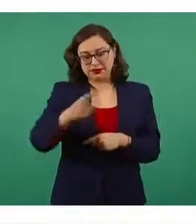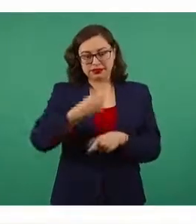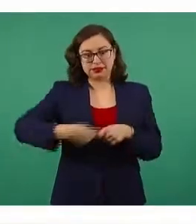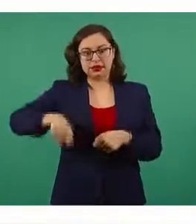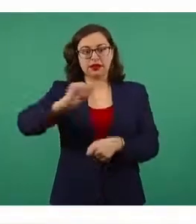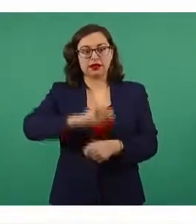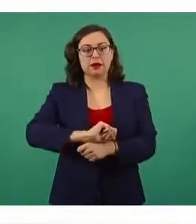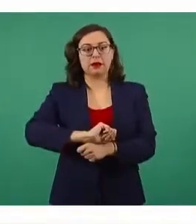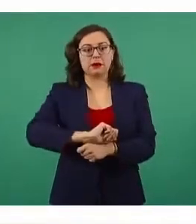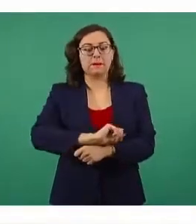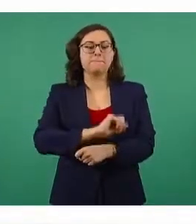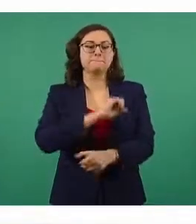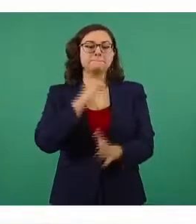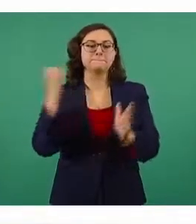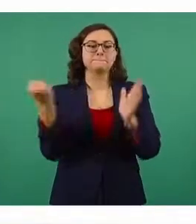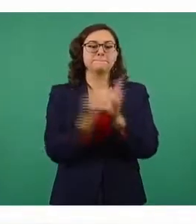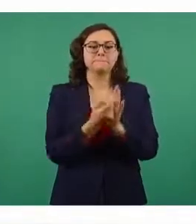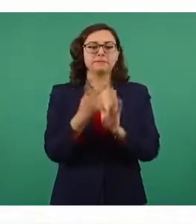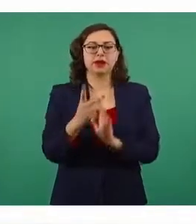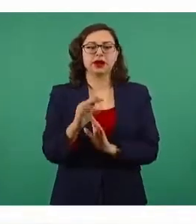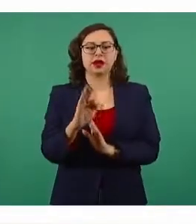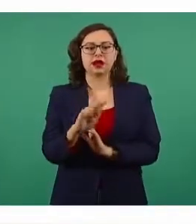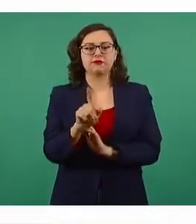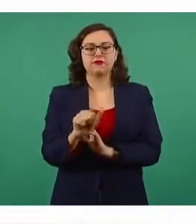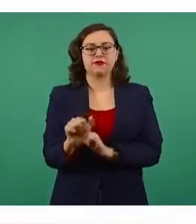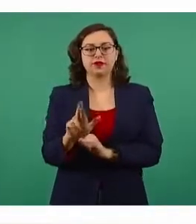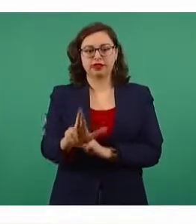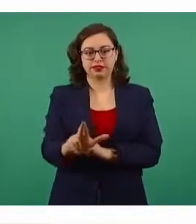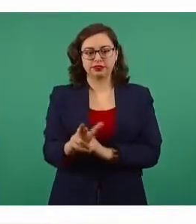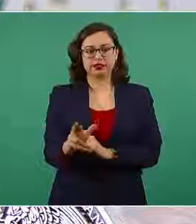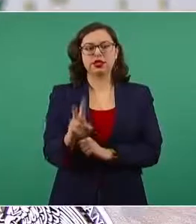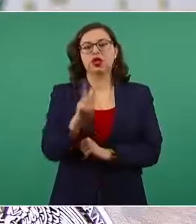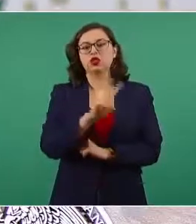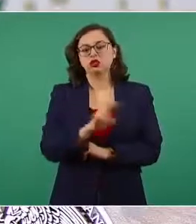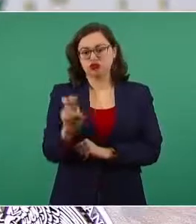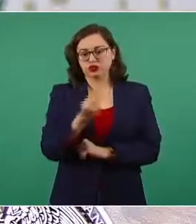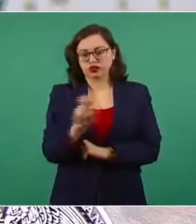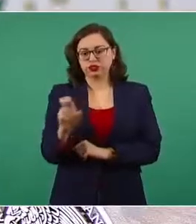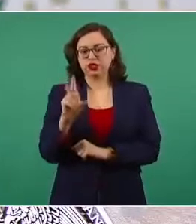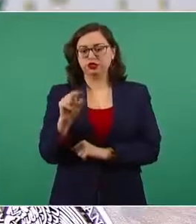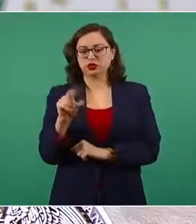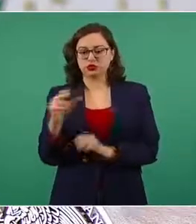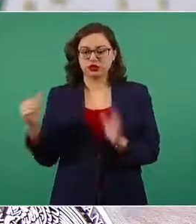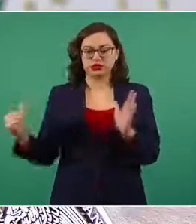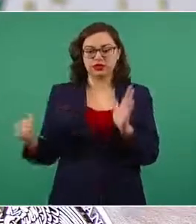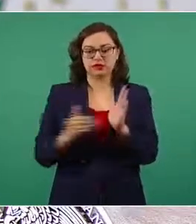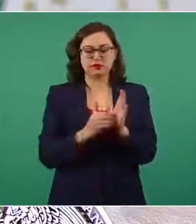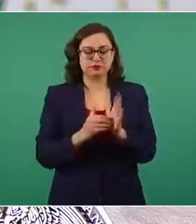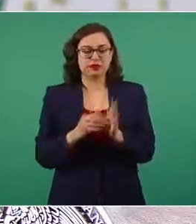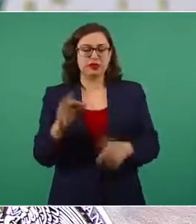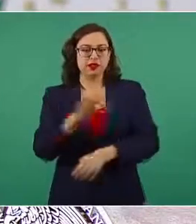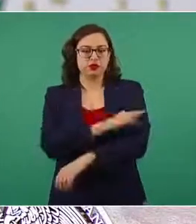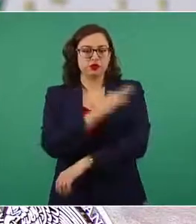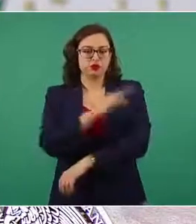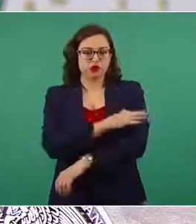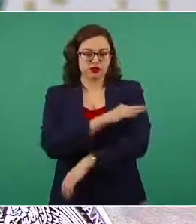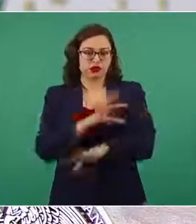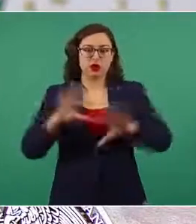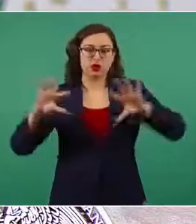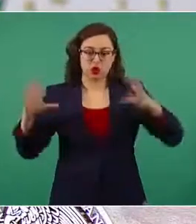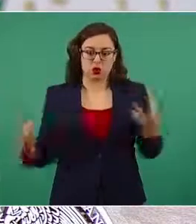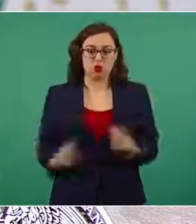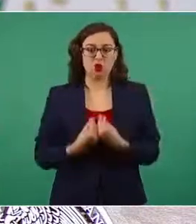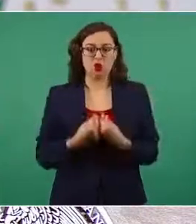de la vacuna Pfizer-BioNTech con 288 mil 990 dosis que completarán